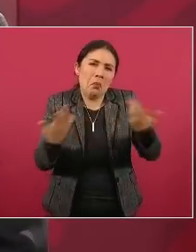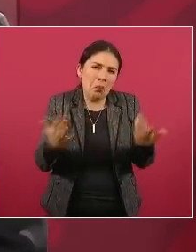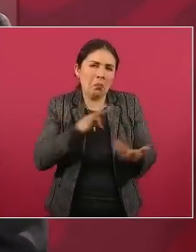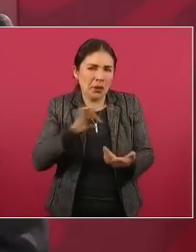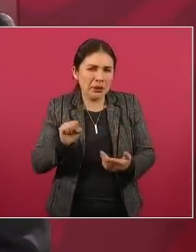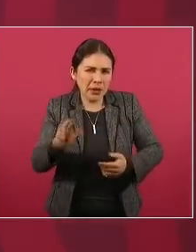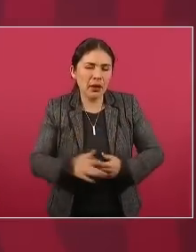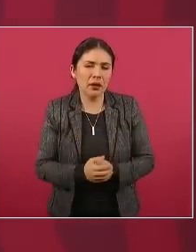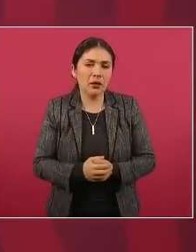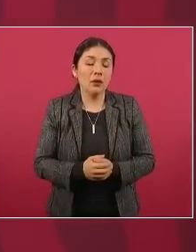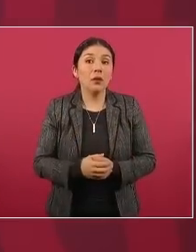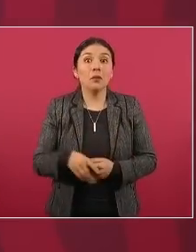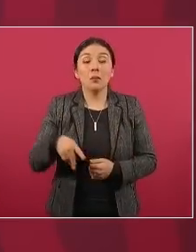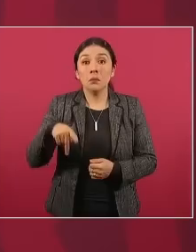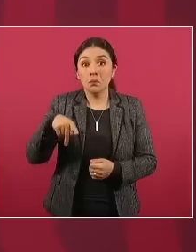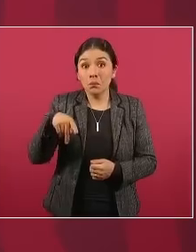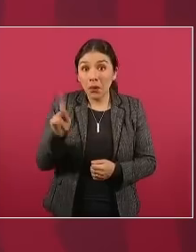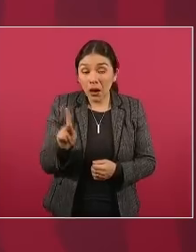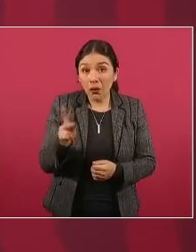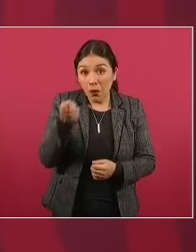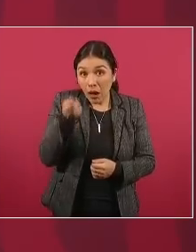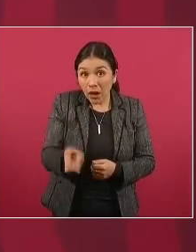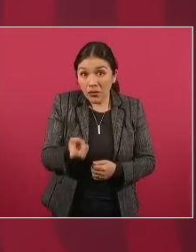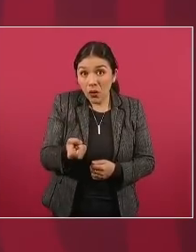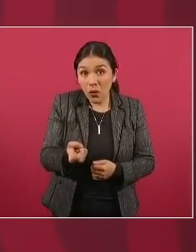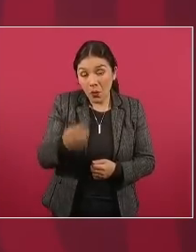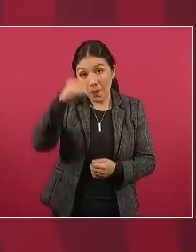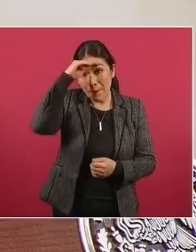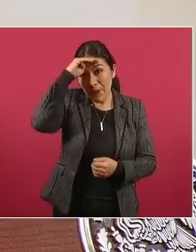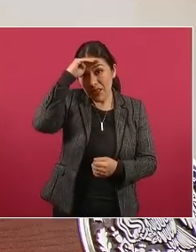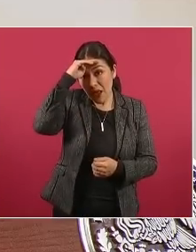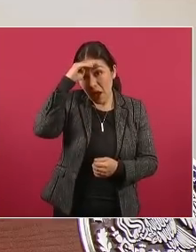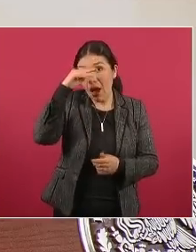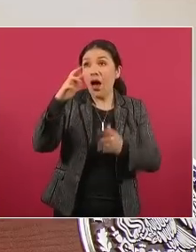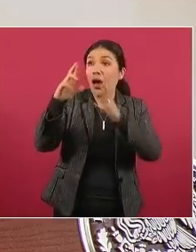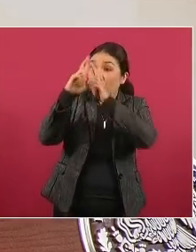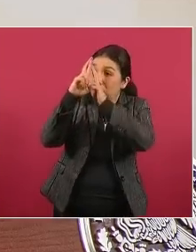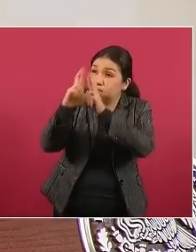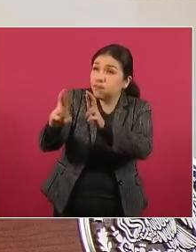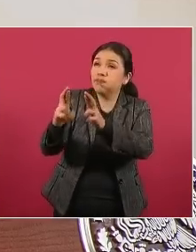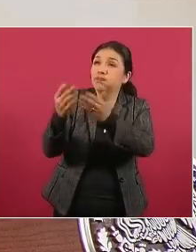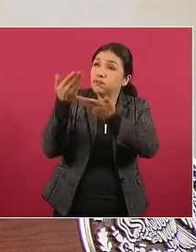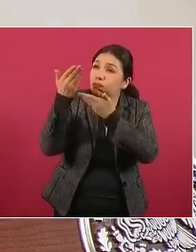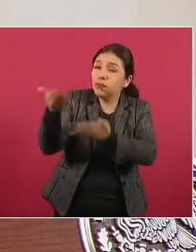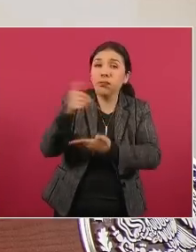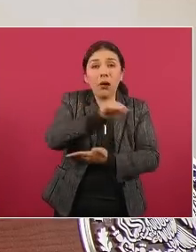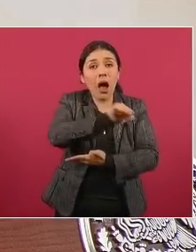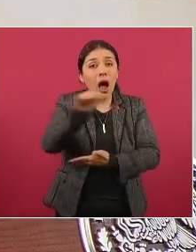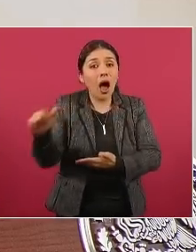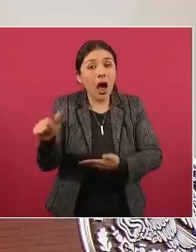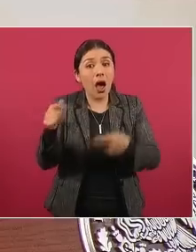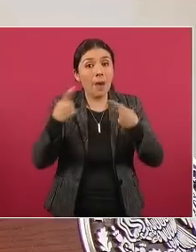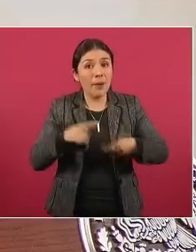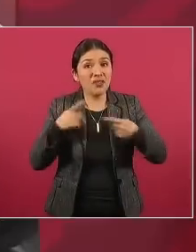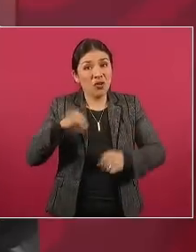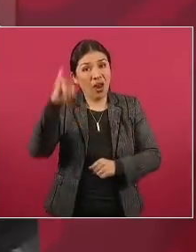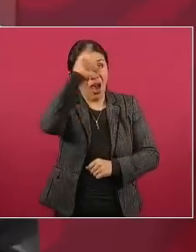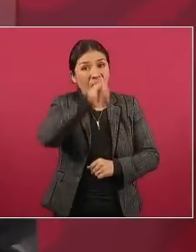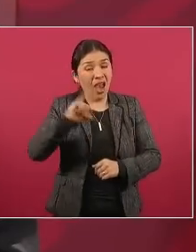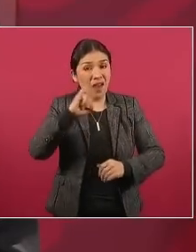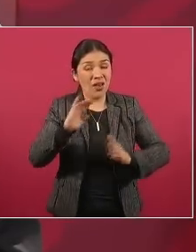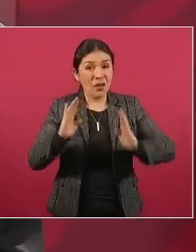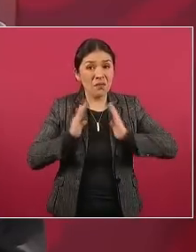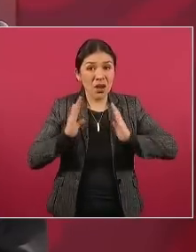que el merolico les quiere poner una plaquita de honor al ladito de donde están las víctimas vean nada más que mamada